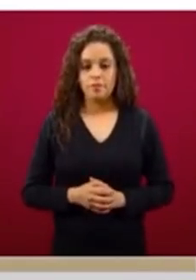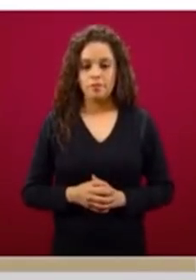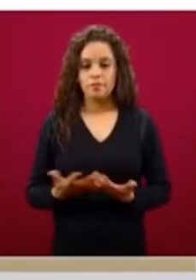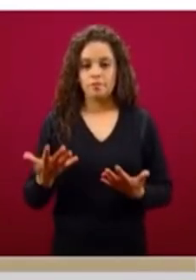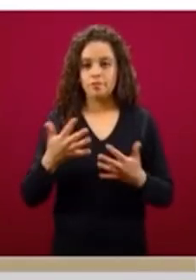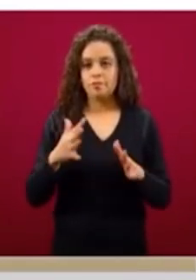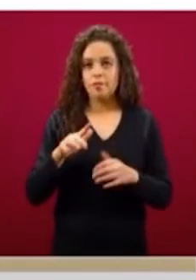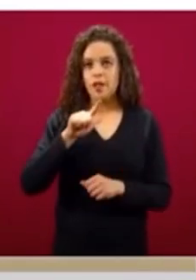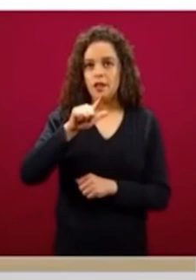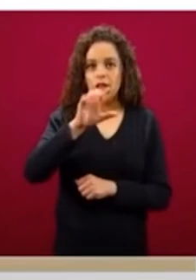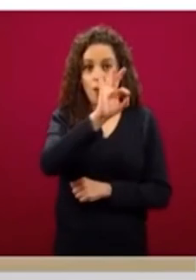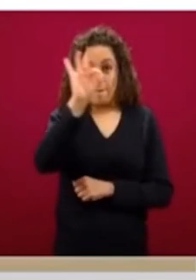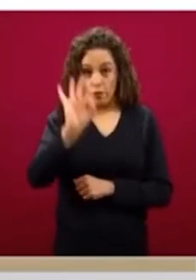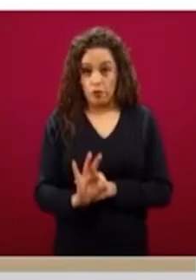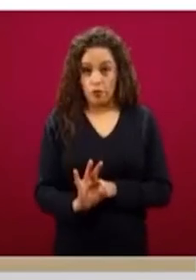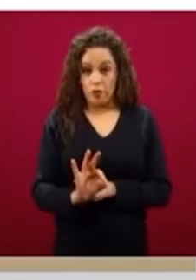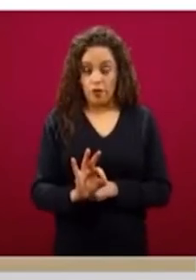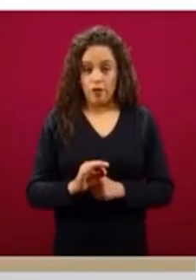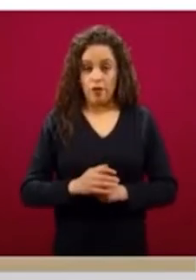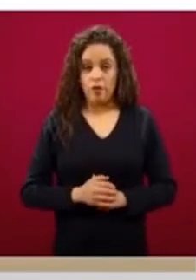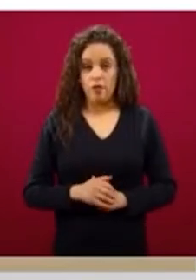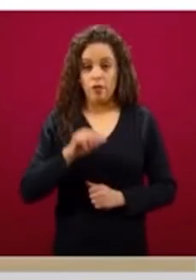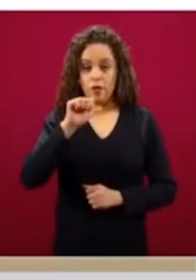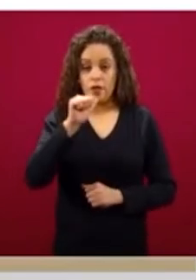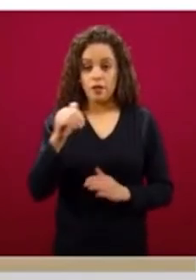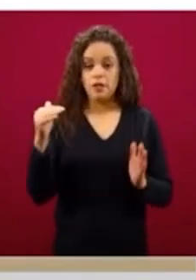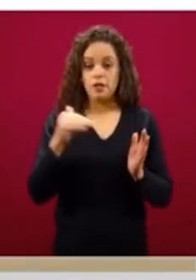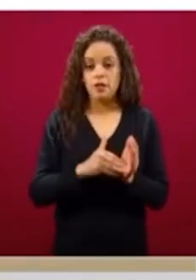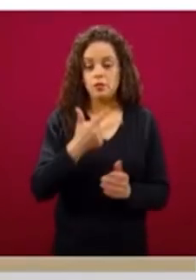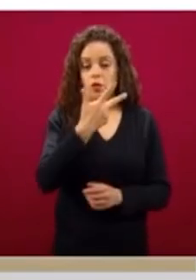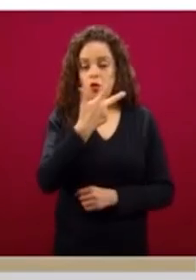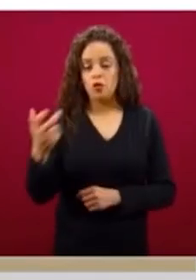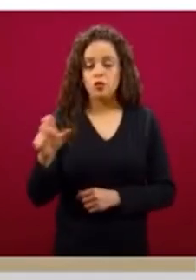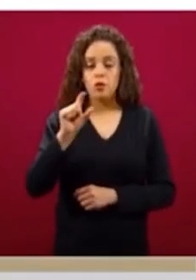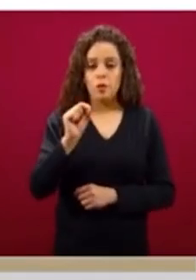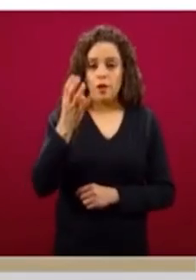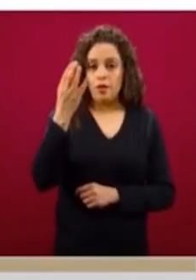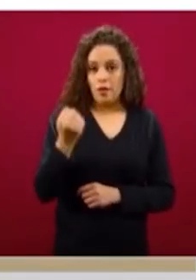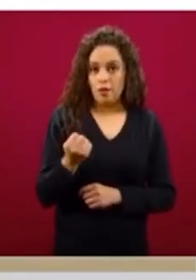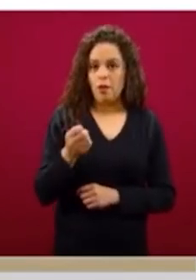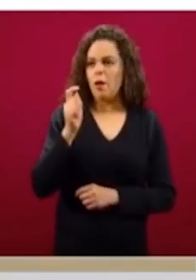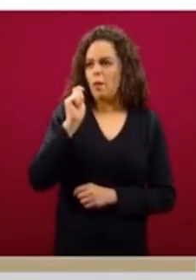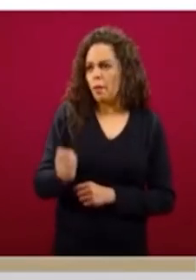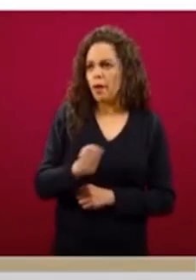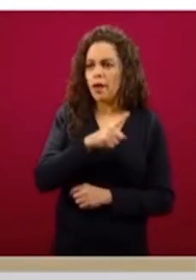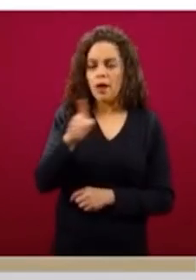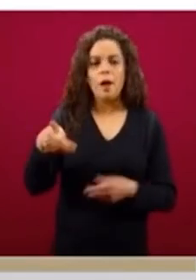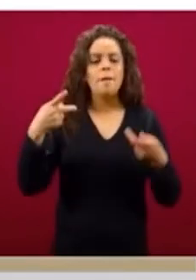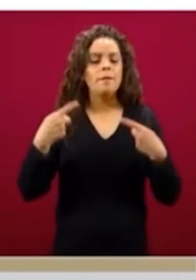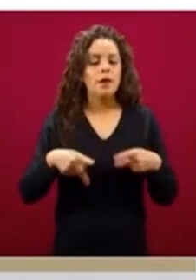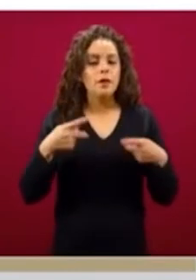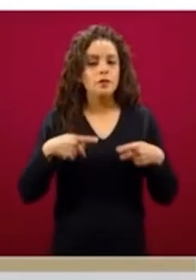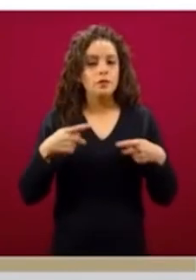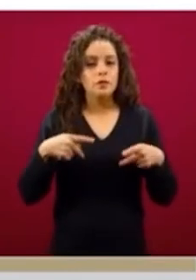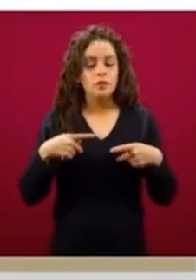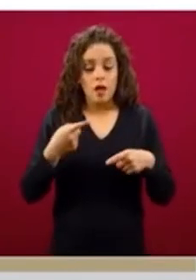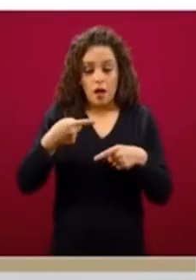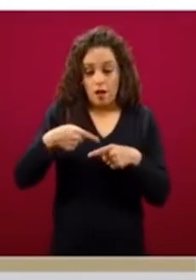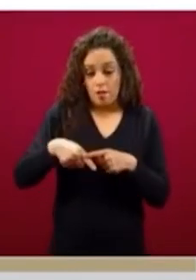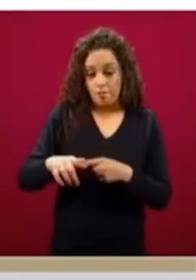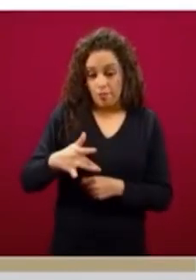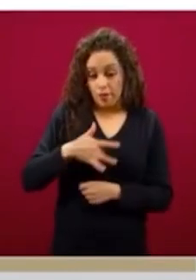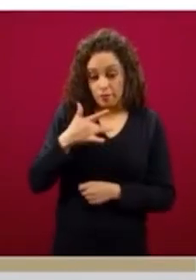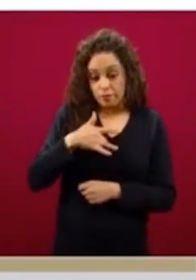como un 17 por ciento, 16 mil 829 son las personas que iniciaron con